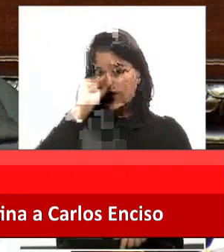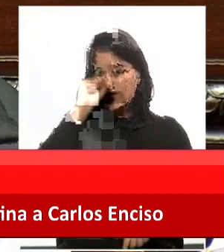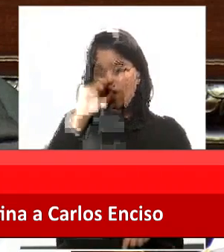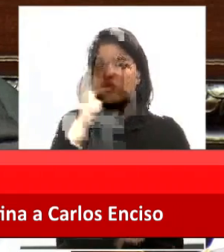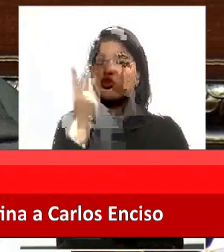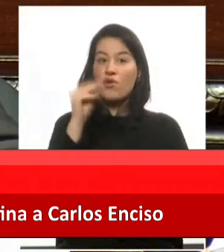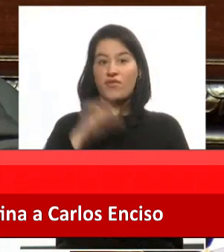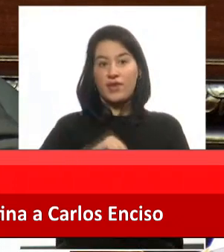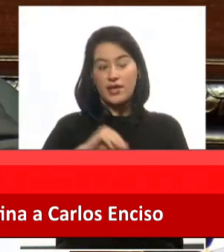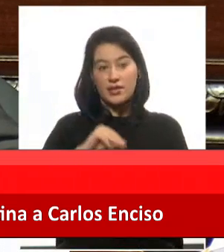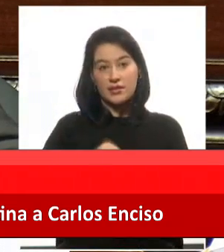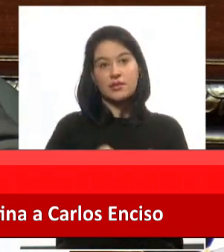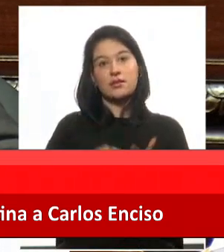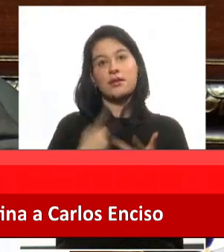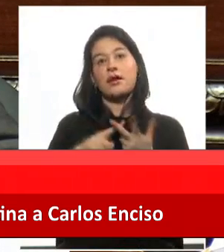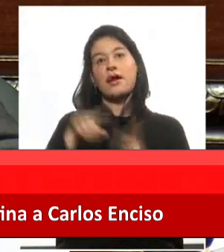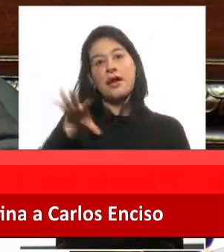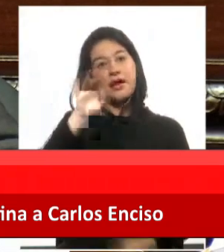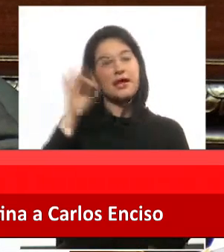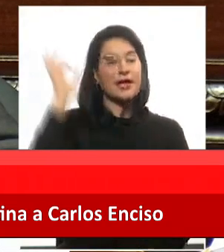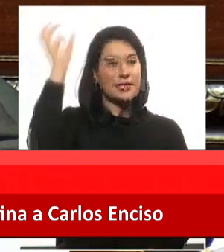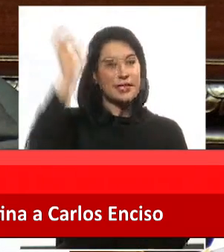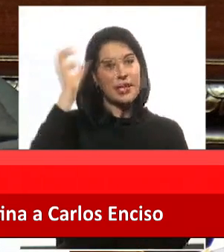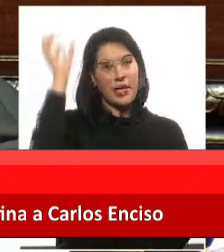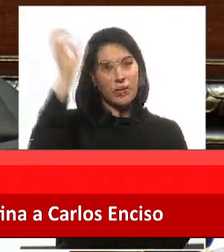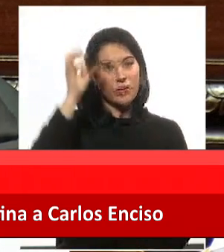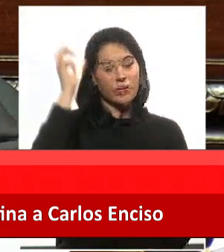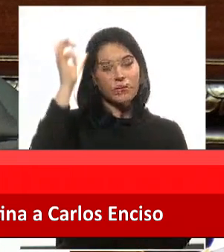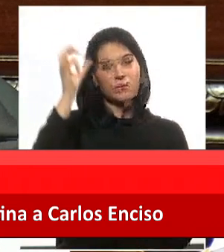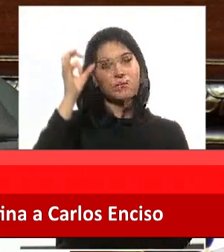en dos oportunidades, fue electo senador de la República,